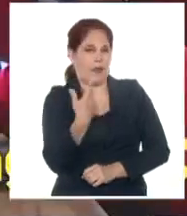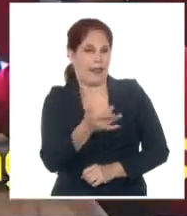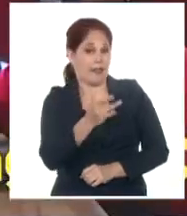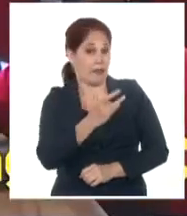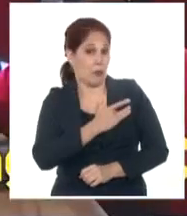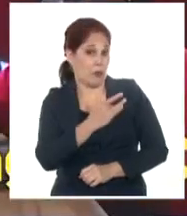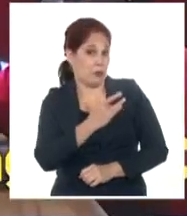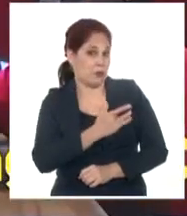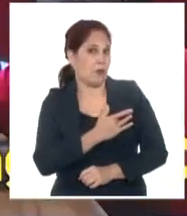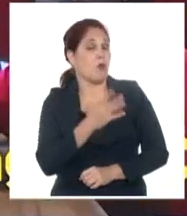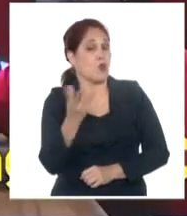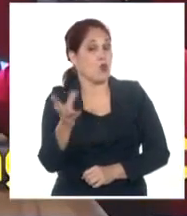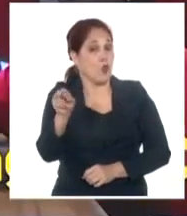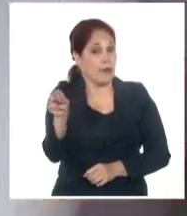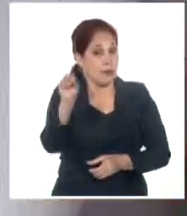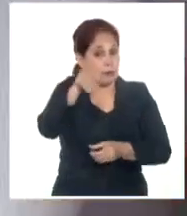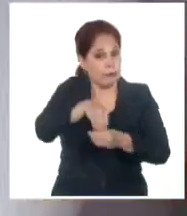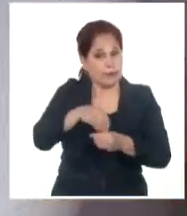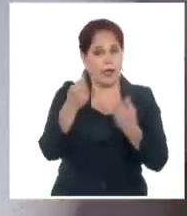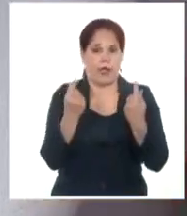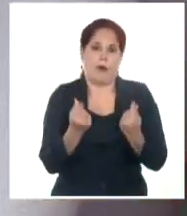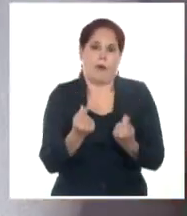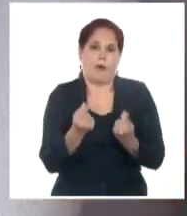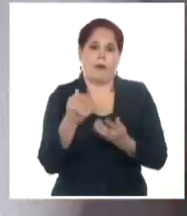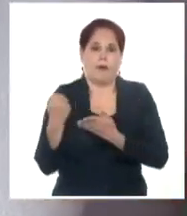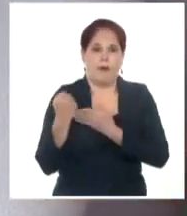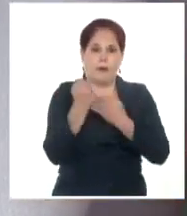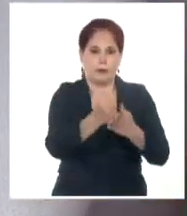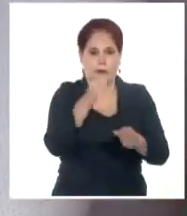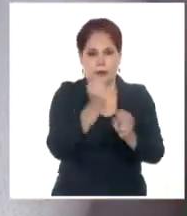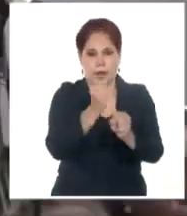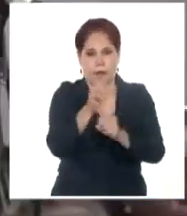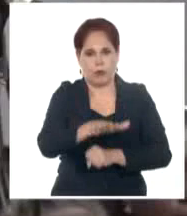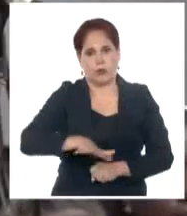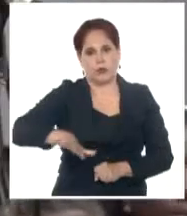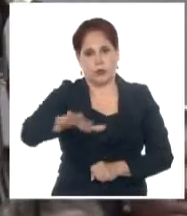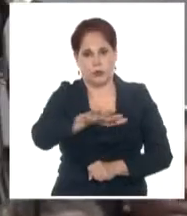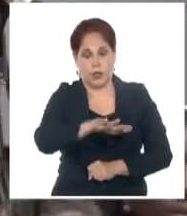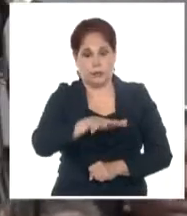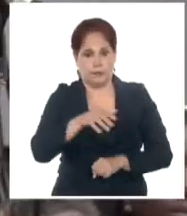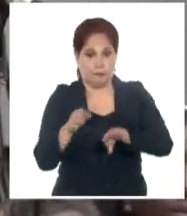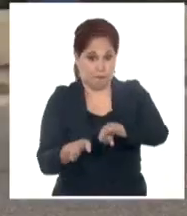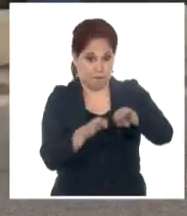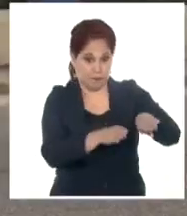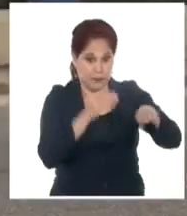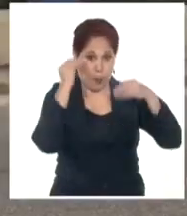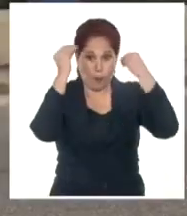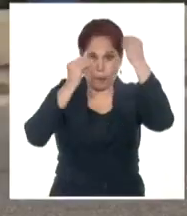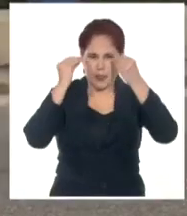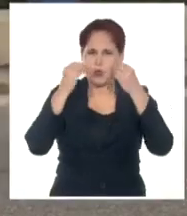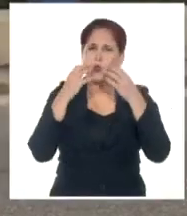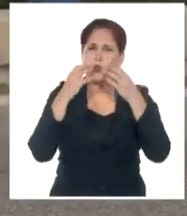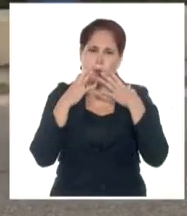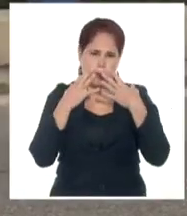insertar a los nuevos actores económicos en el apoyo al trabajo social. Pienso también que es muy importante